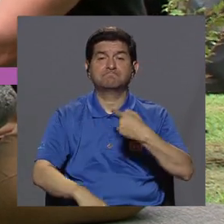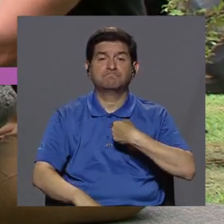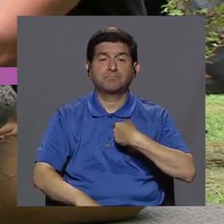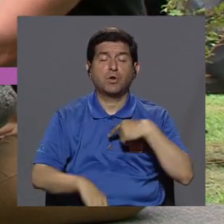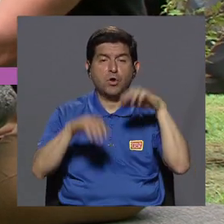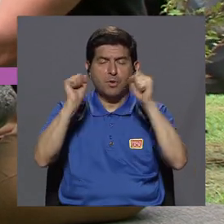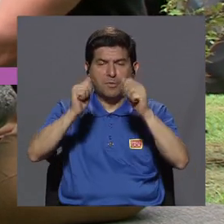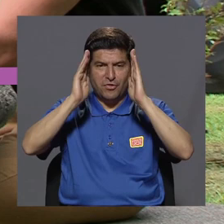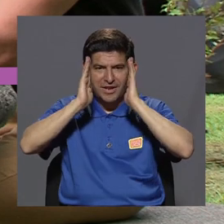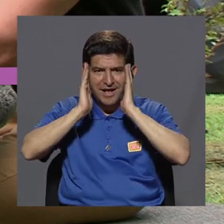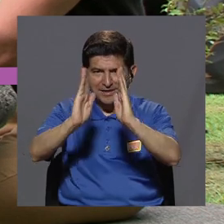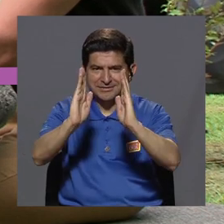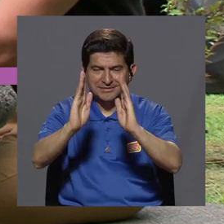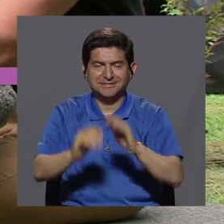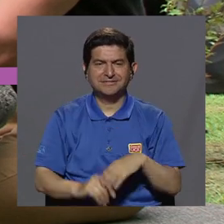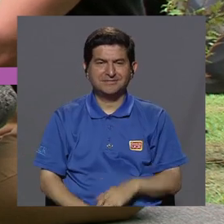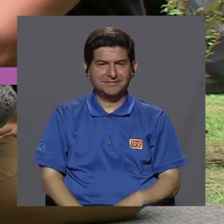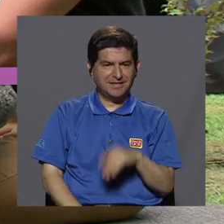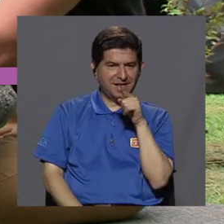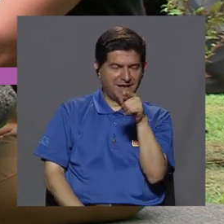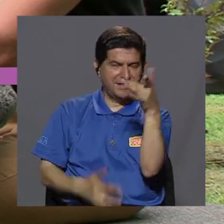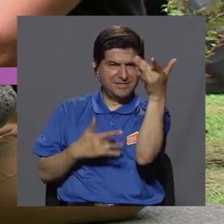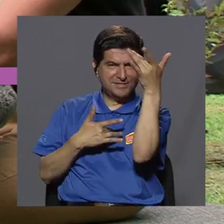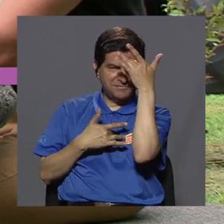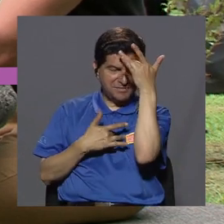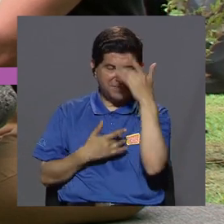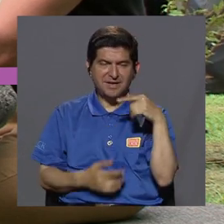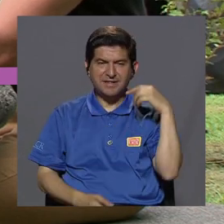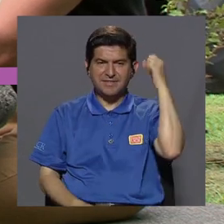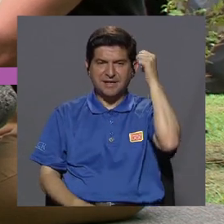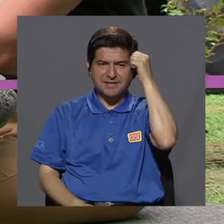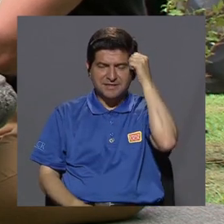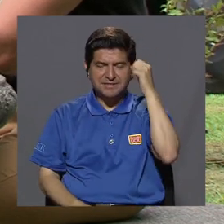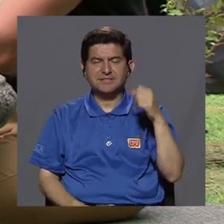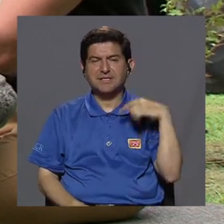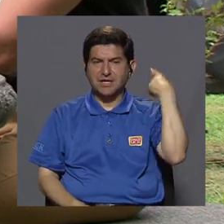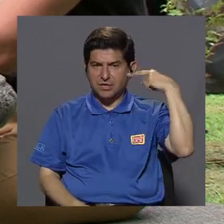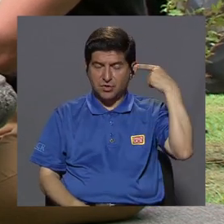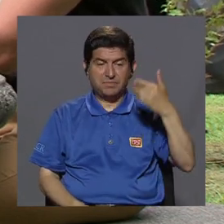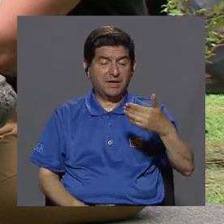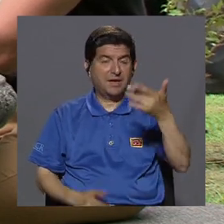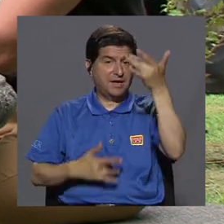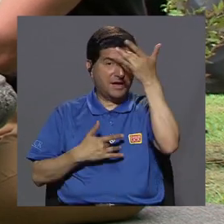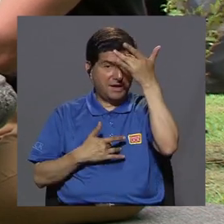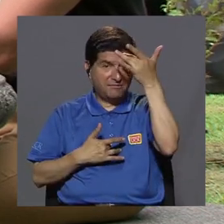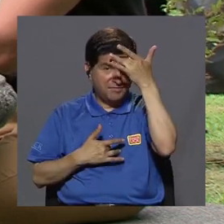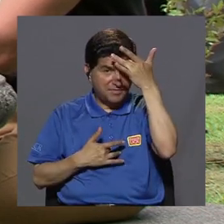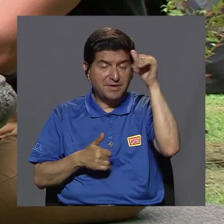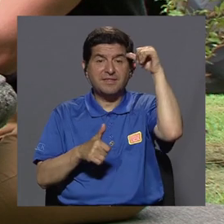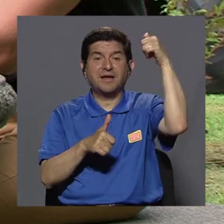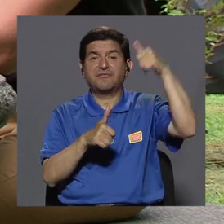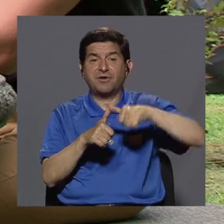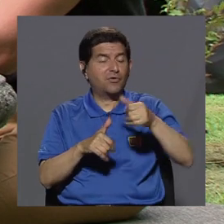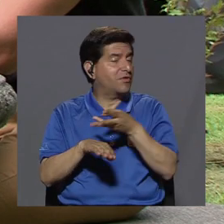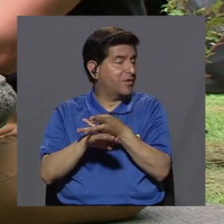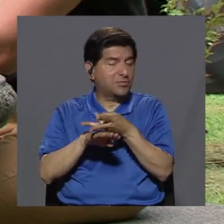permitir atacar, por así decirlo, esa es la enfermedad de síndrome demencial, porque la enfermedad no tiene,